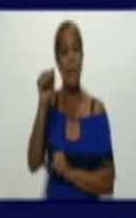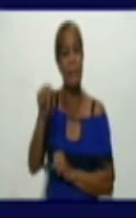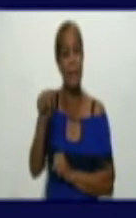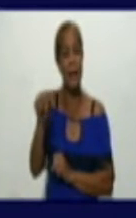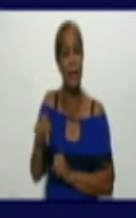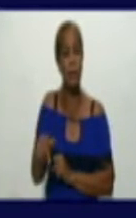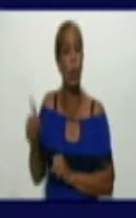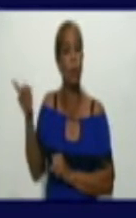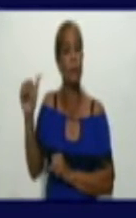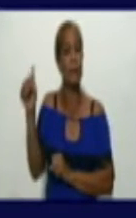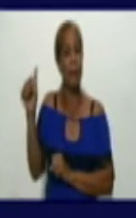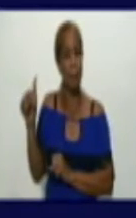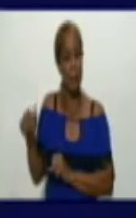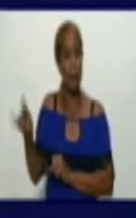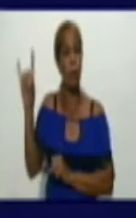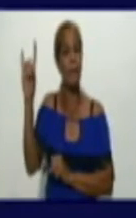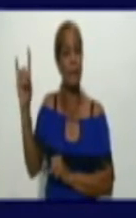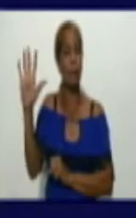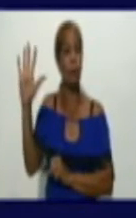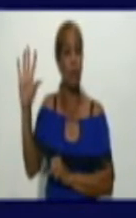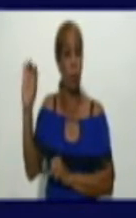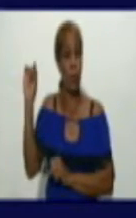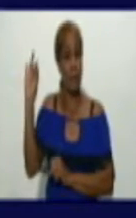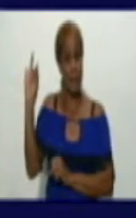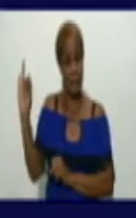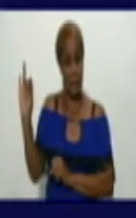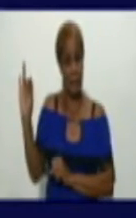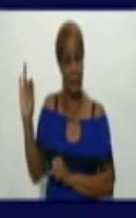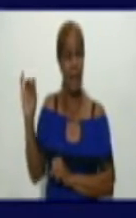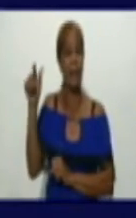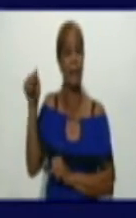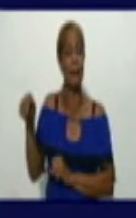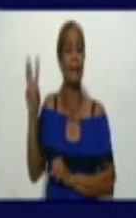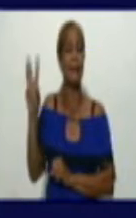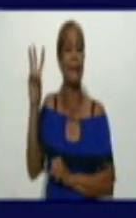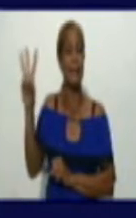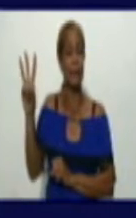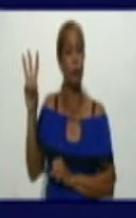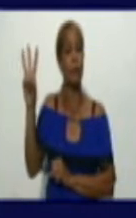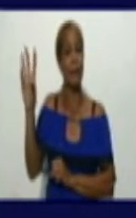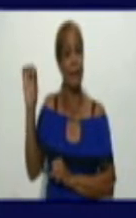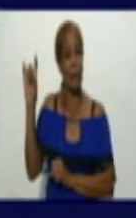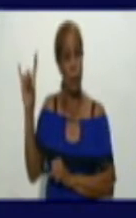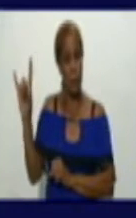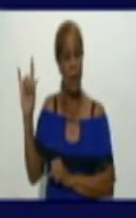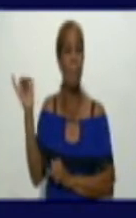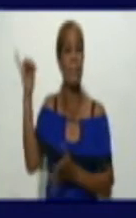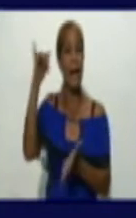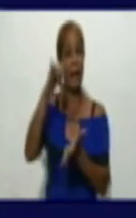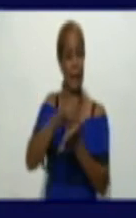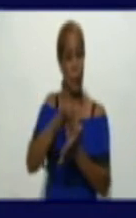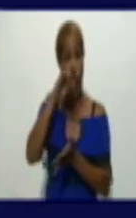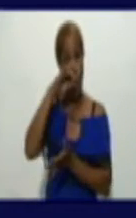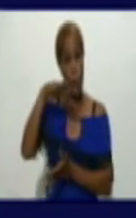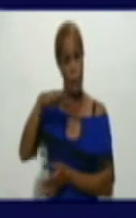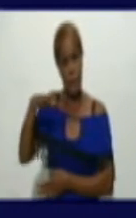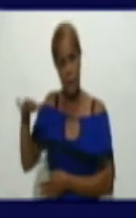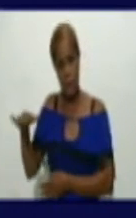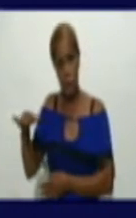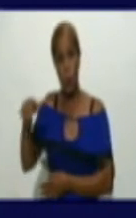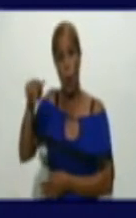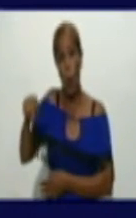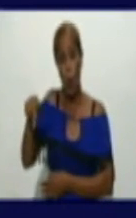.957 son autóctonos y 379 viajeros. En la edad pediátrica, en el día, se reportaron